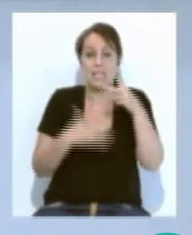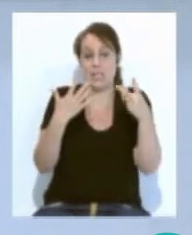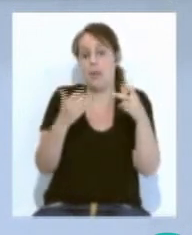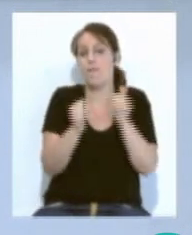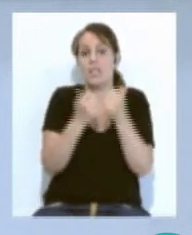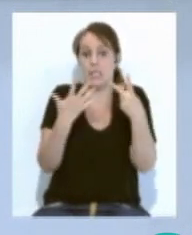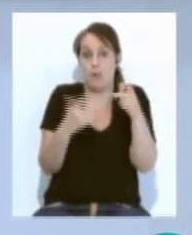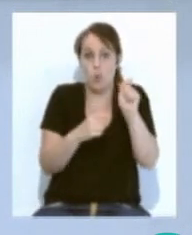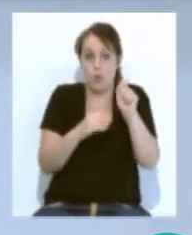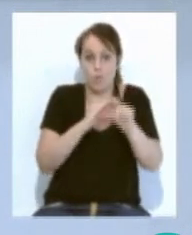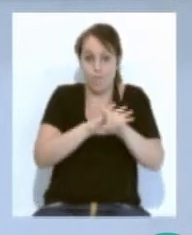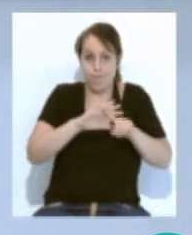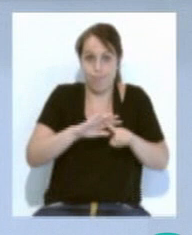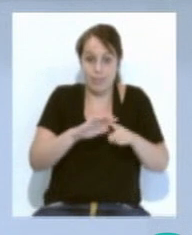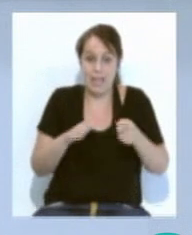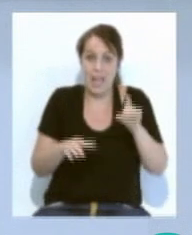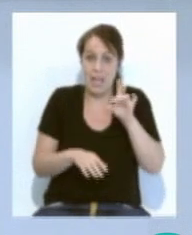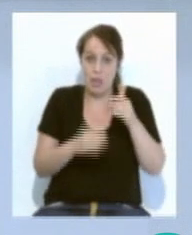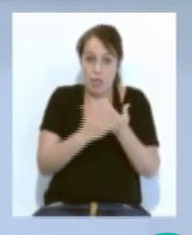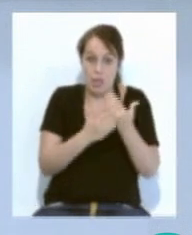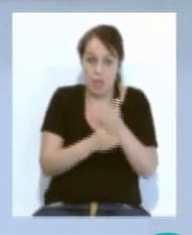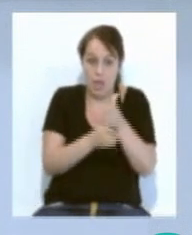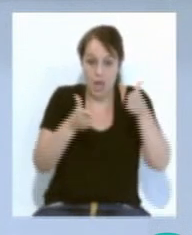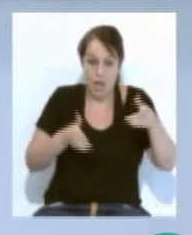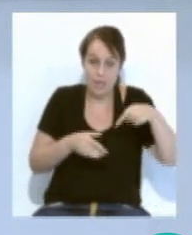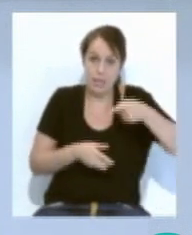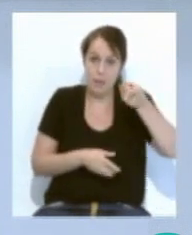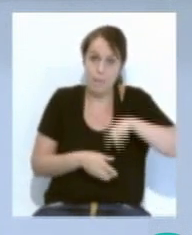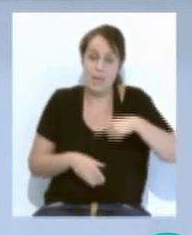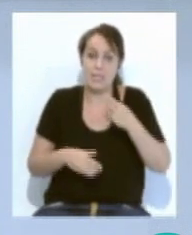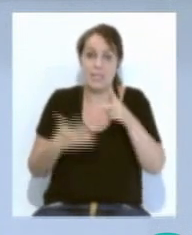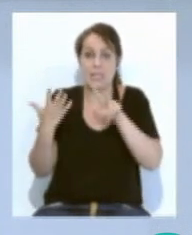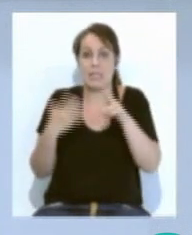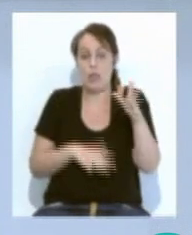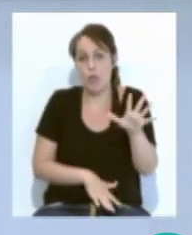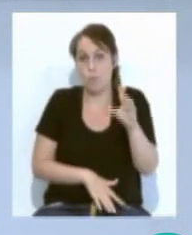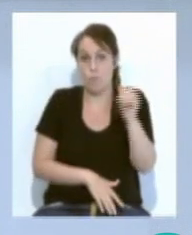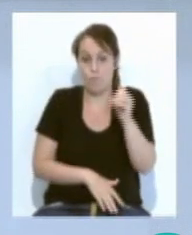la primera quincena de este mes, Cádiz no llega al 65% de ocupación.